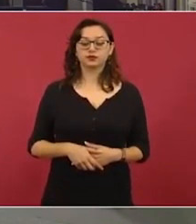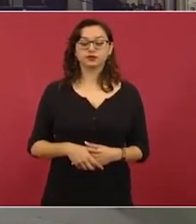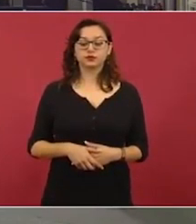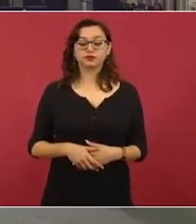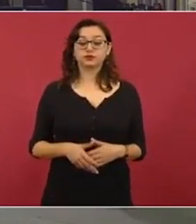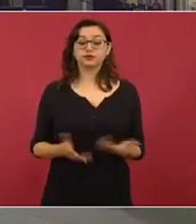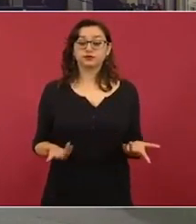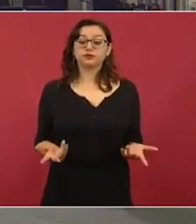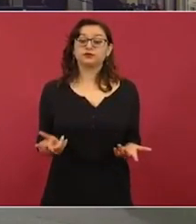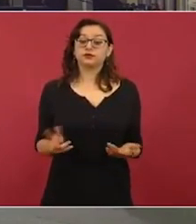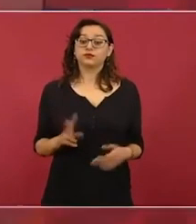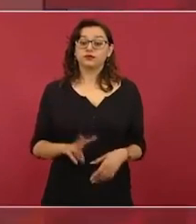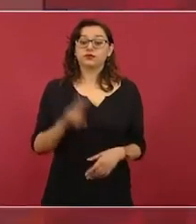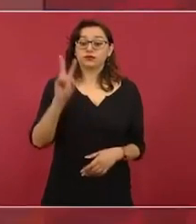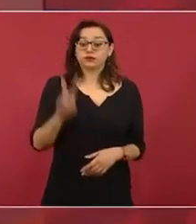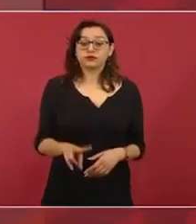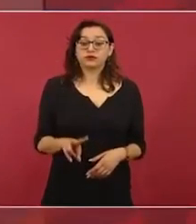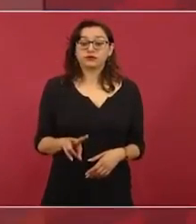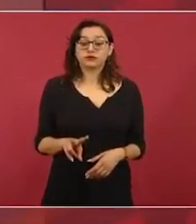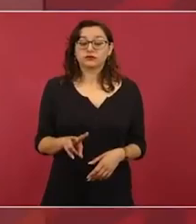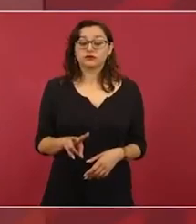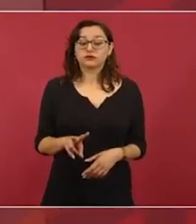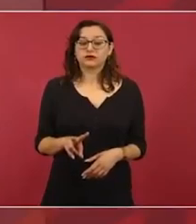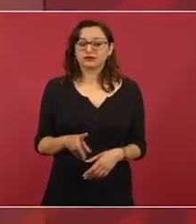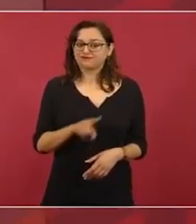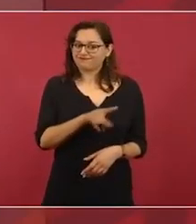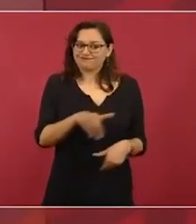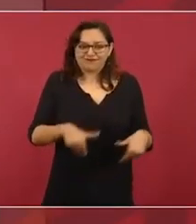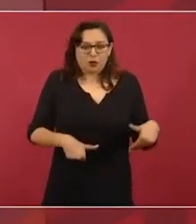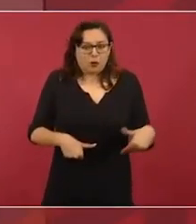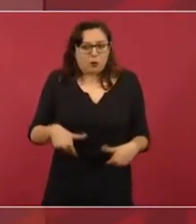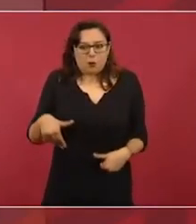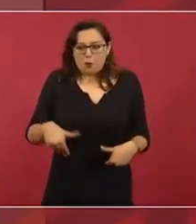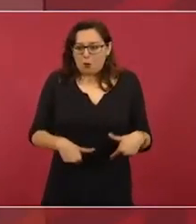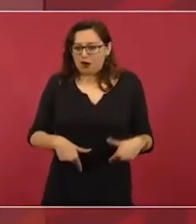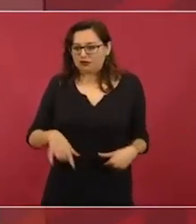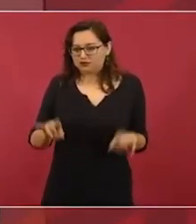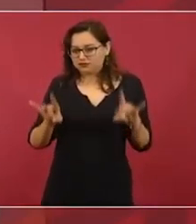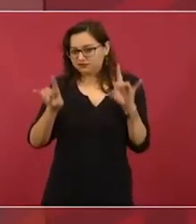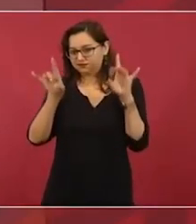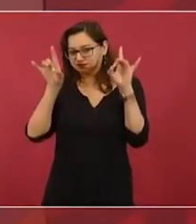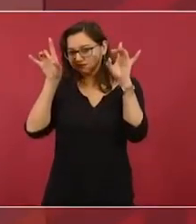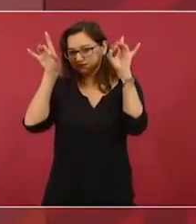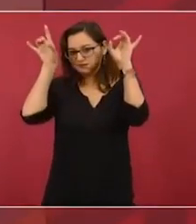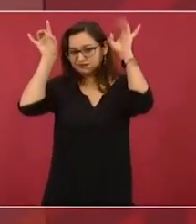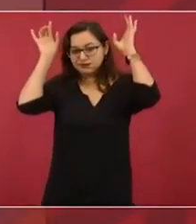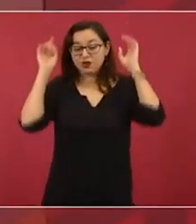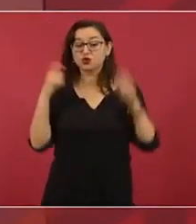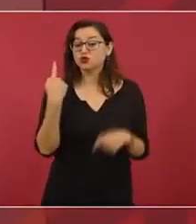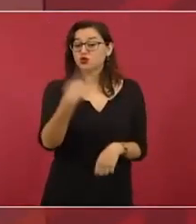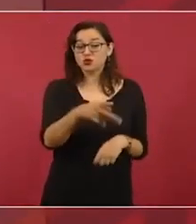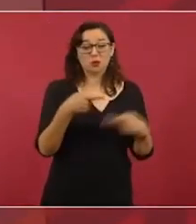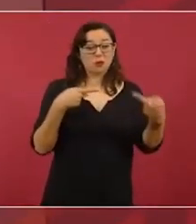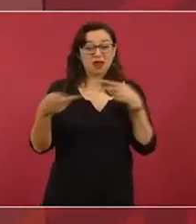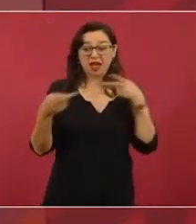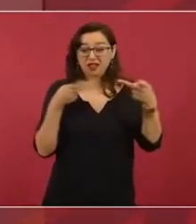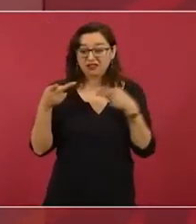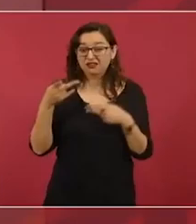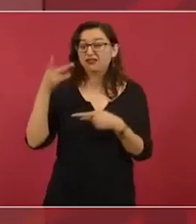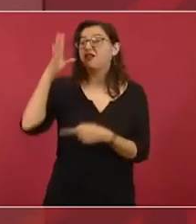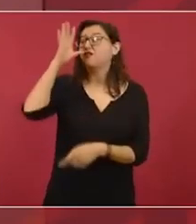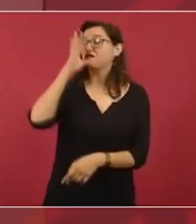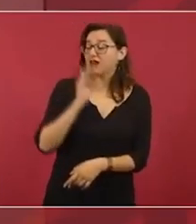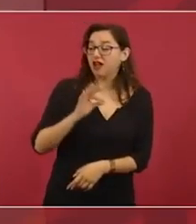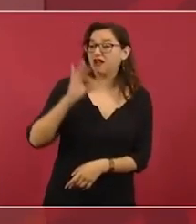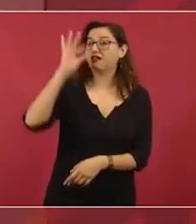Están muy molestos, no les sale nada en